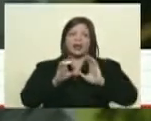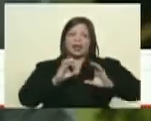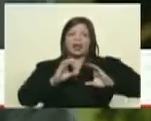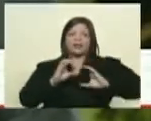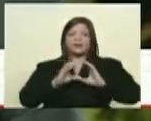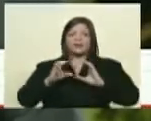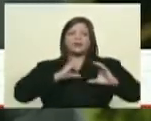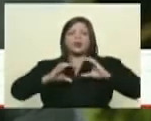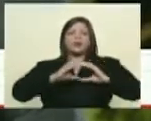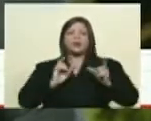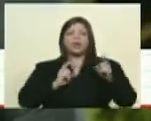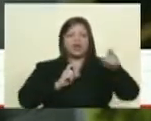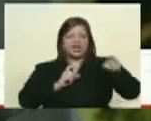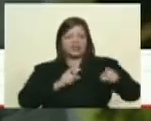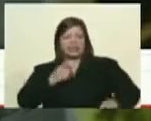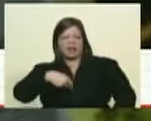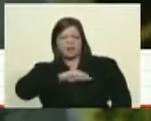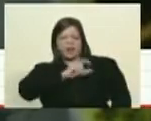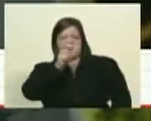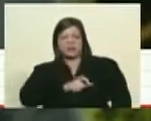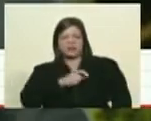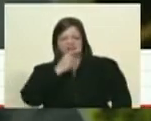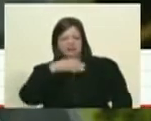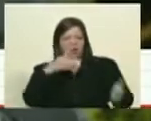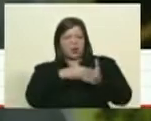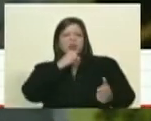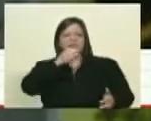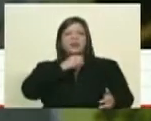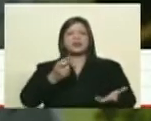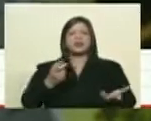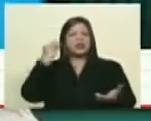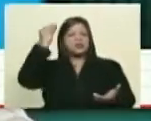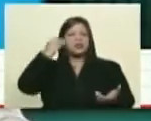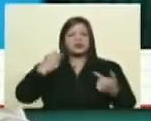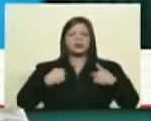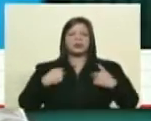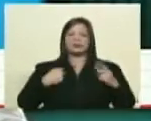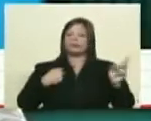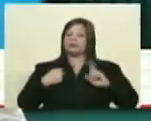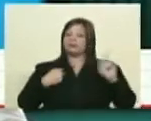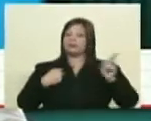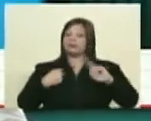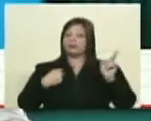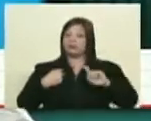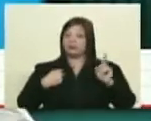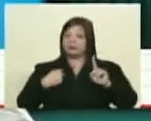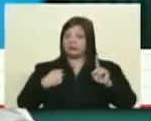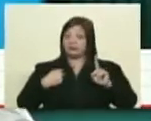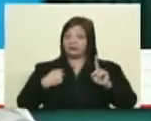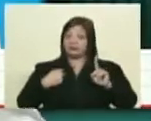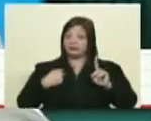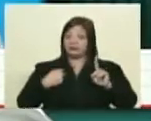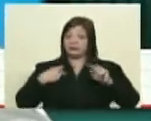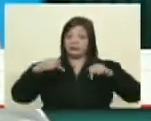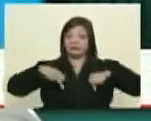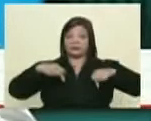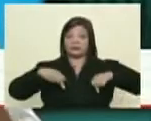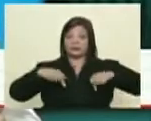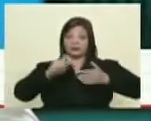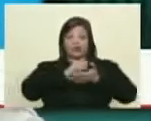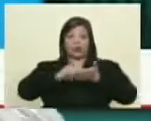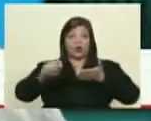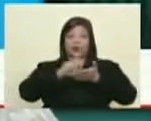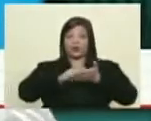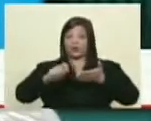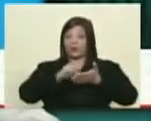ponte tú digan es español también es antiperiodista porque no piensa como yo pienso pero yo he utilizado aquí un rigor a la hora de escribir